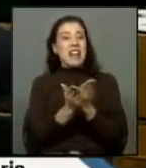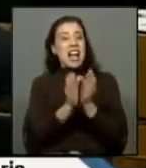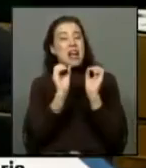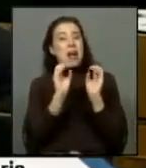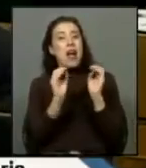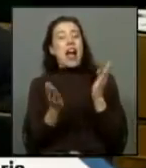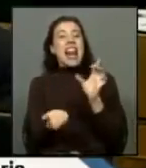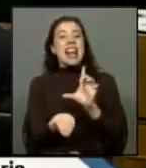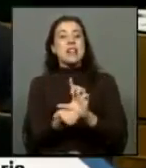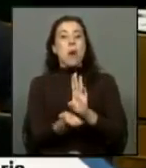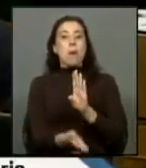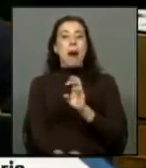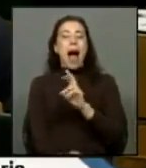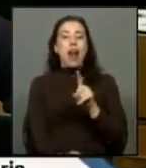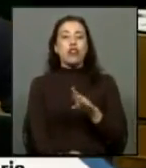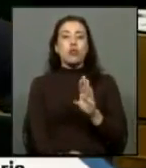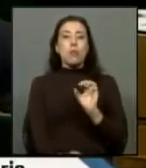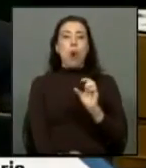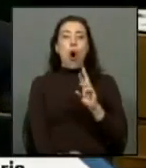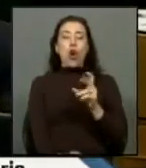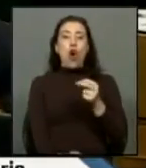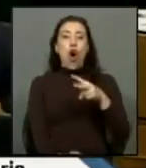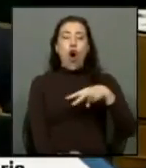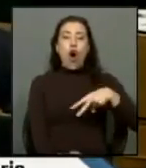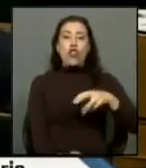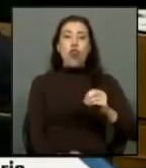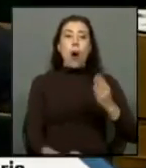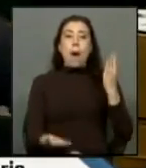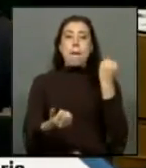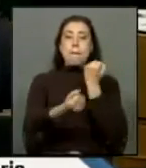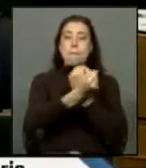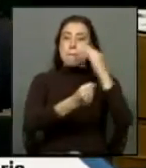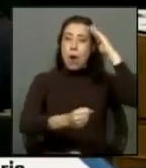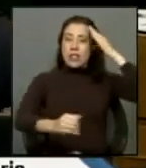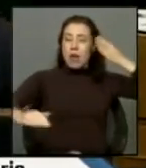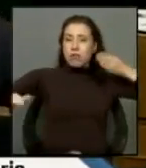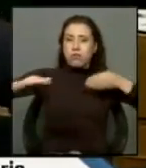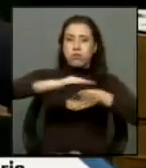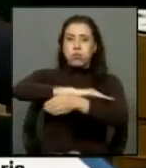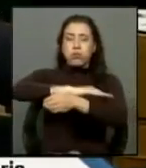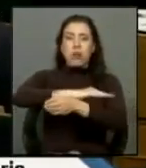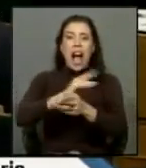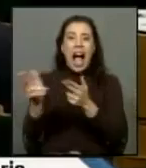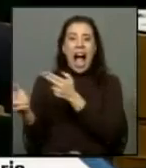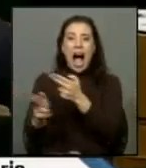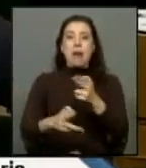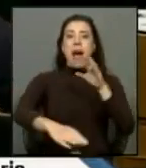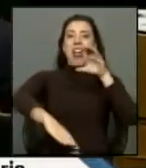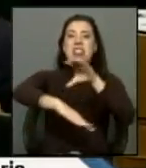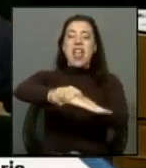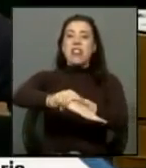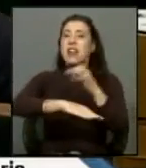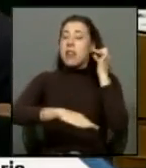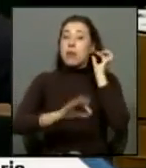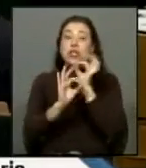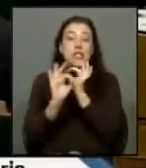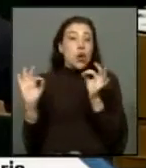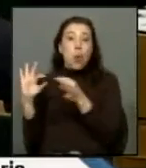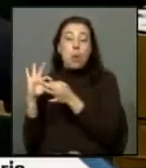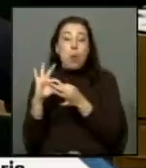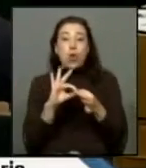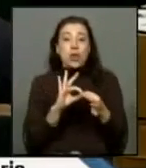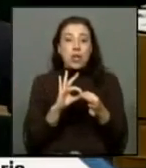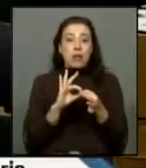Liceo Barros Borgoño enchó a la policía encharon con armas a detenerla sin razón alguna